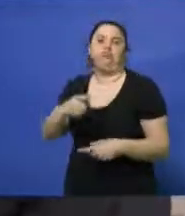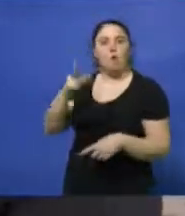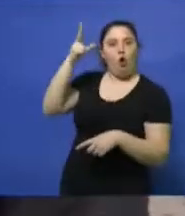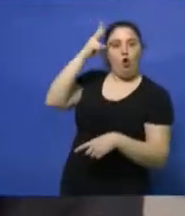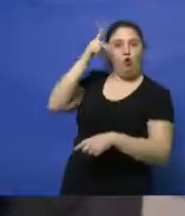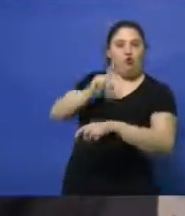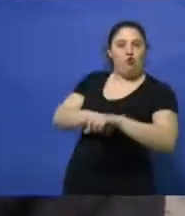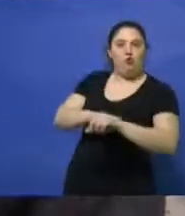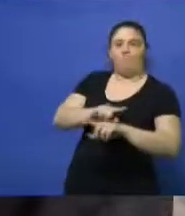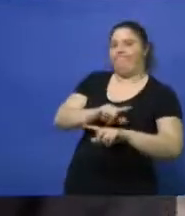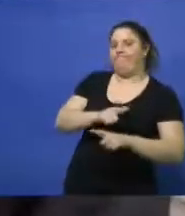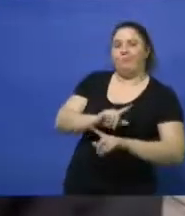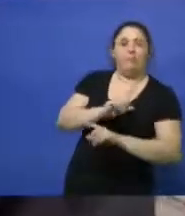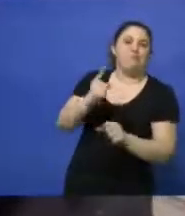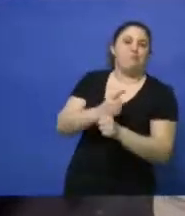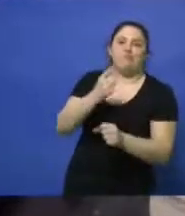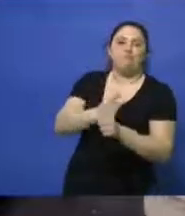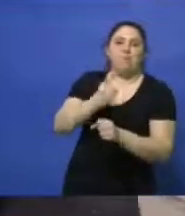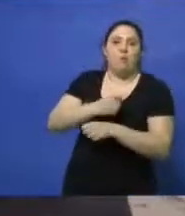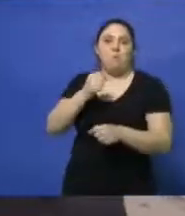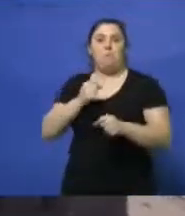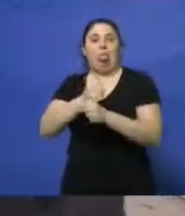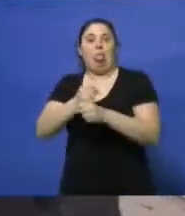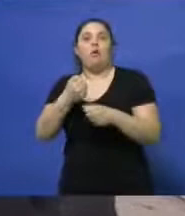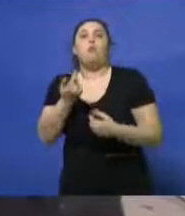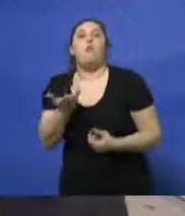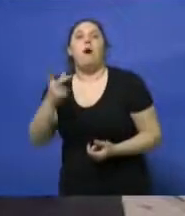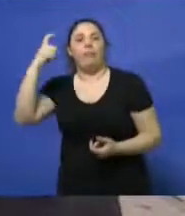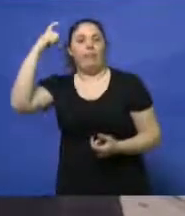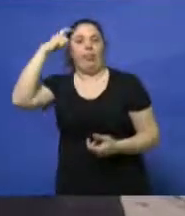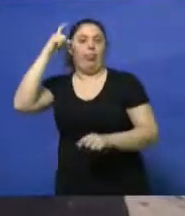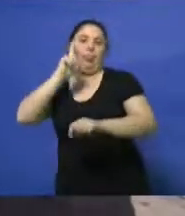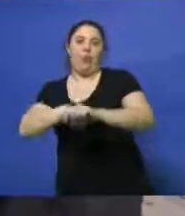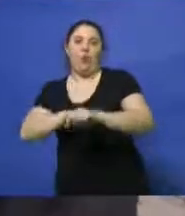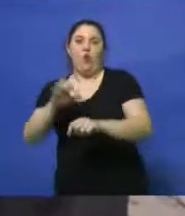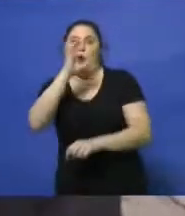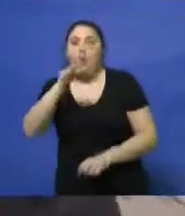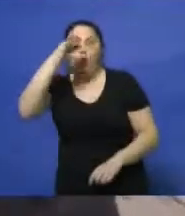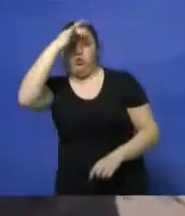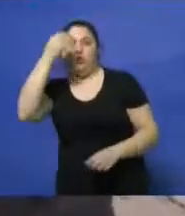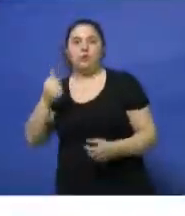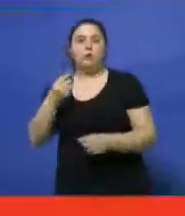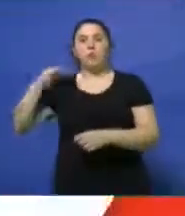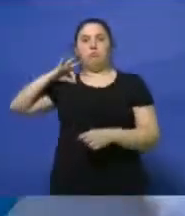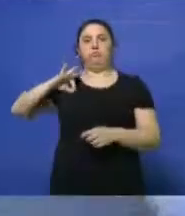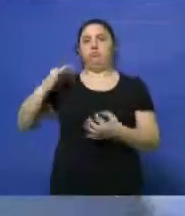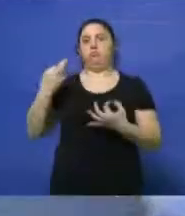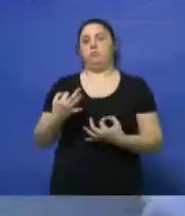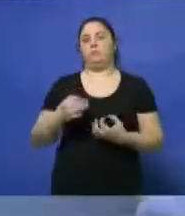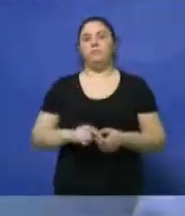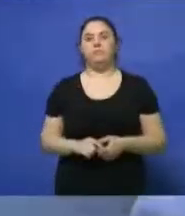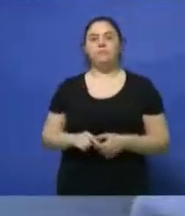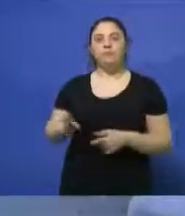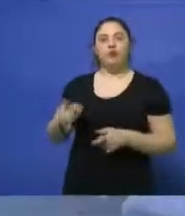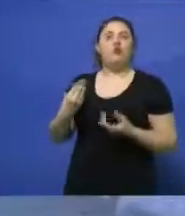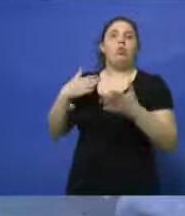7 y yo en el primer municipio trabajamos 7, pero tengo que trabajar 10 horas para 12 a veces, para lograr el sueldo que uno tiene que tener. Todo depende del